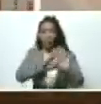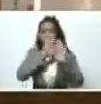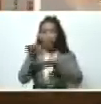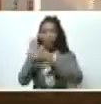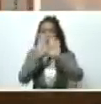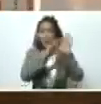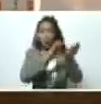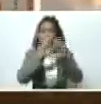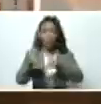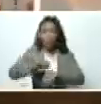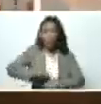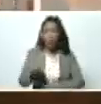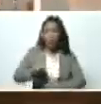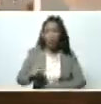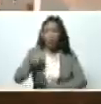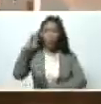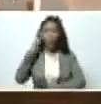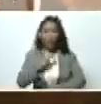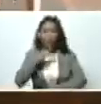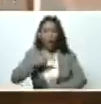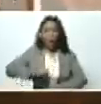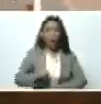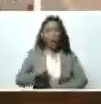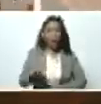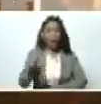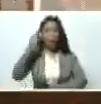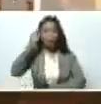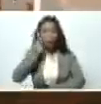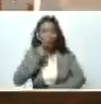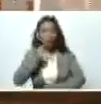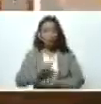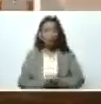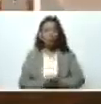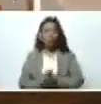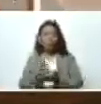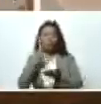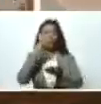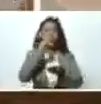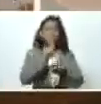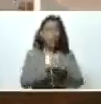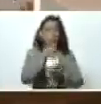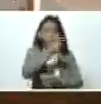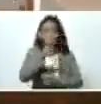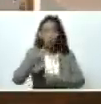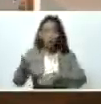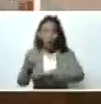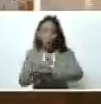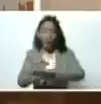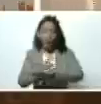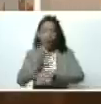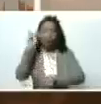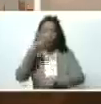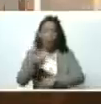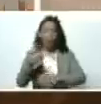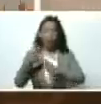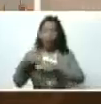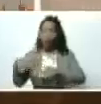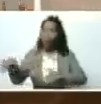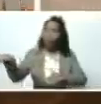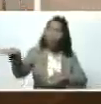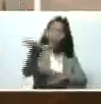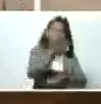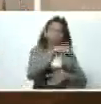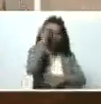como la policía bolivariana, la policía de Sucre, llegaron, llegó la gente de la gobernación también. bueno, entre todos estamos,